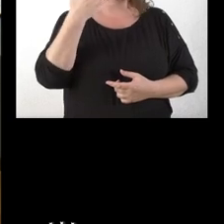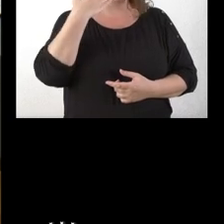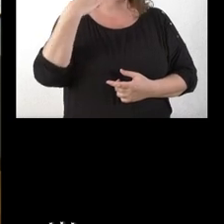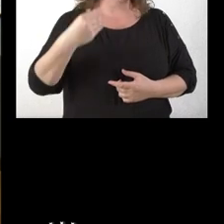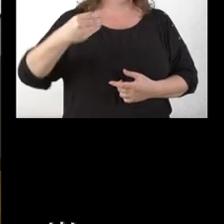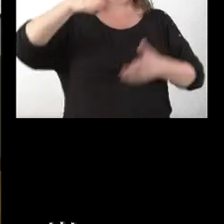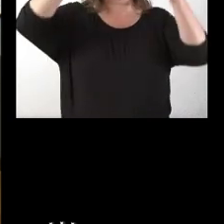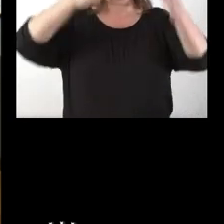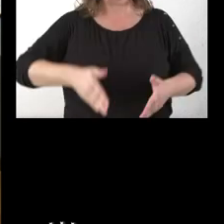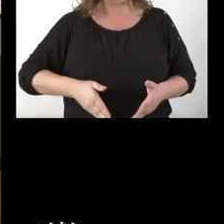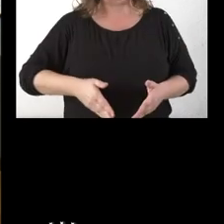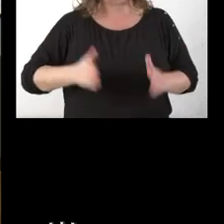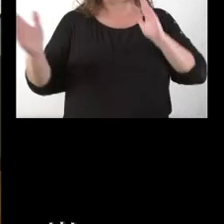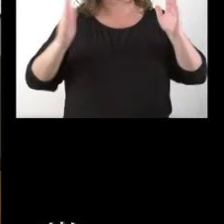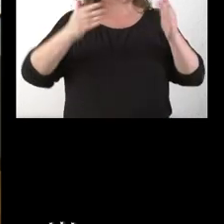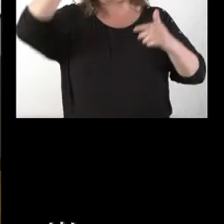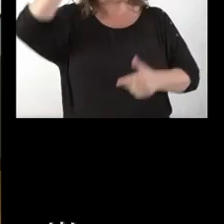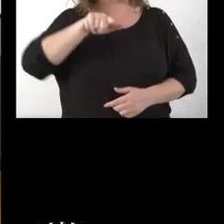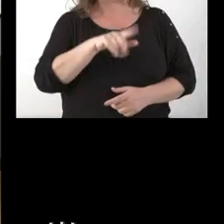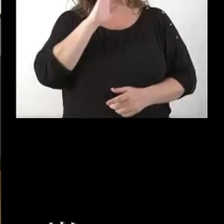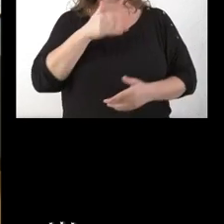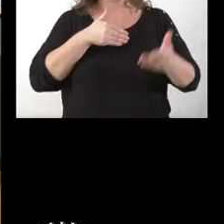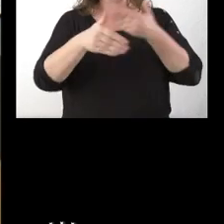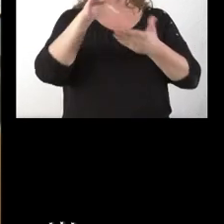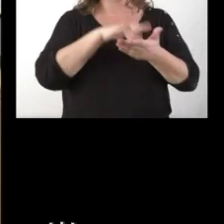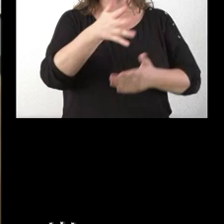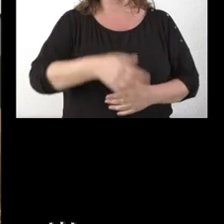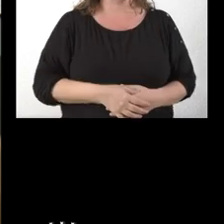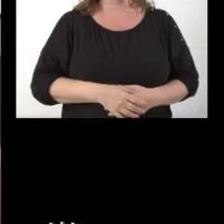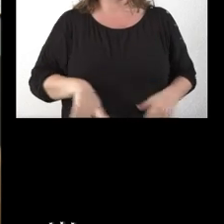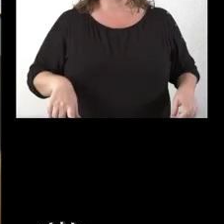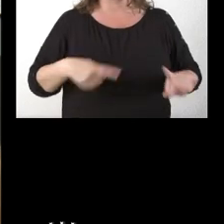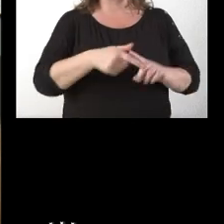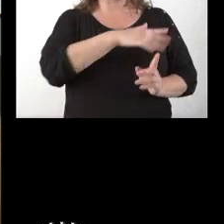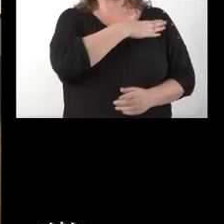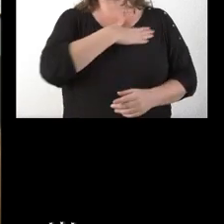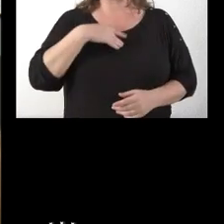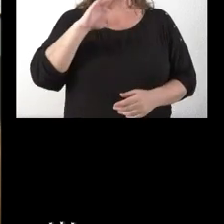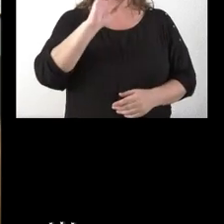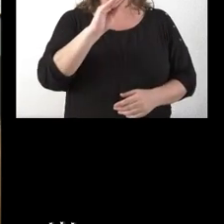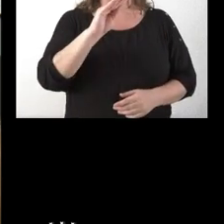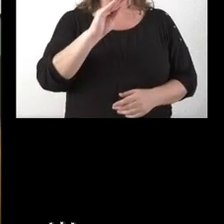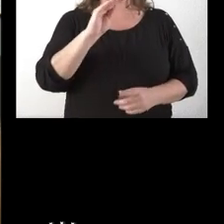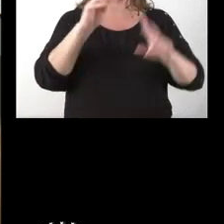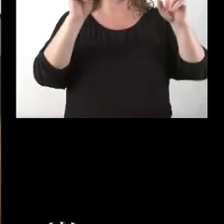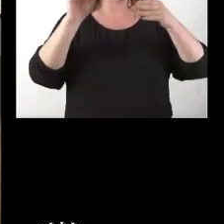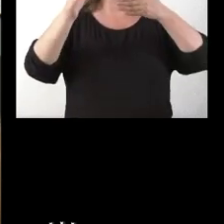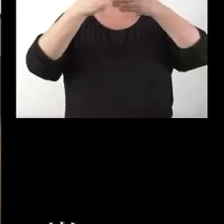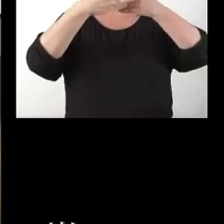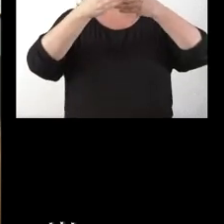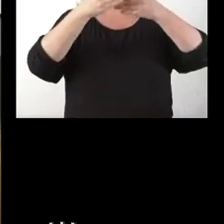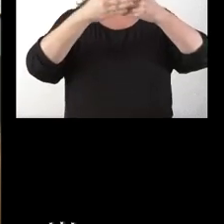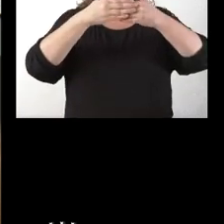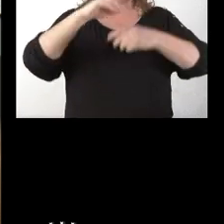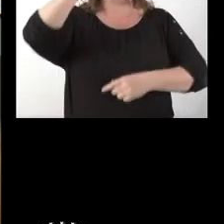tenemos, no tenemos tener novedidas pronto, si se va a celebrar, cuándo. Y luego también quería preguntar por la instalación de las puertas en la Catedral de